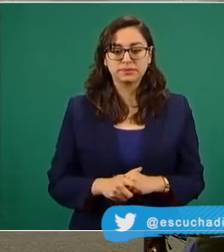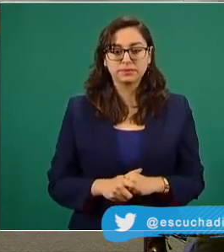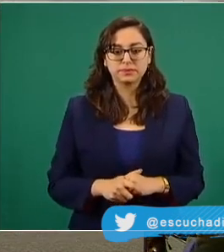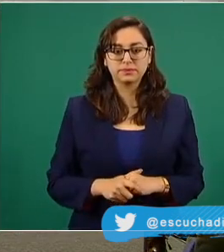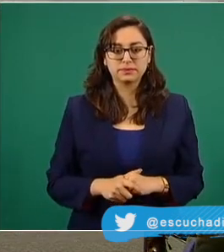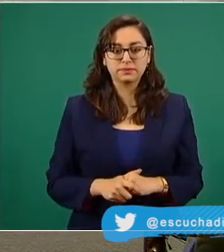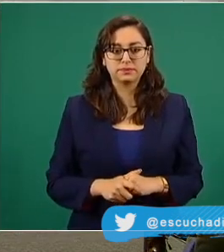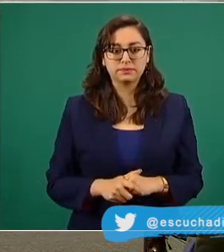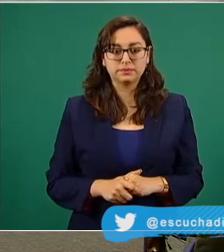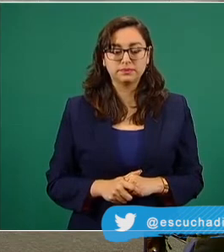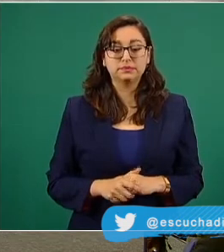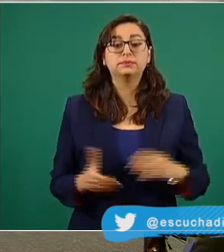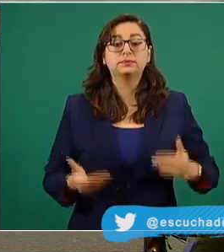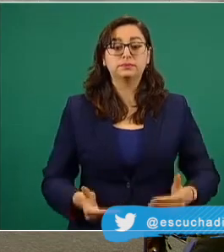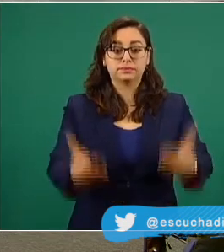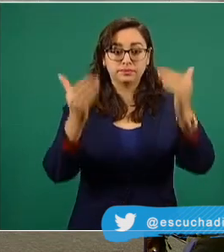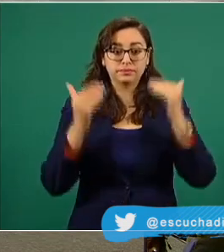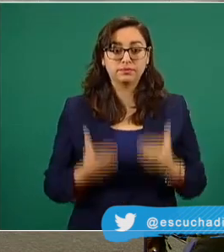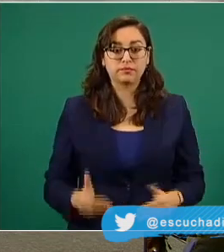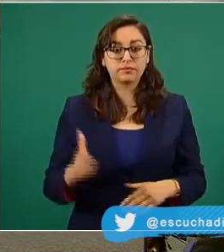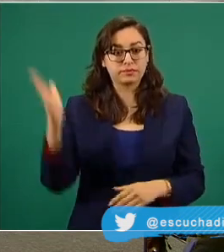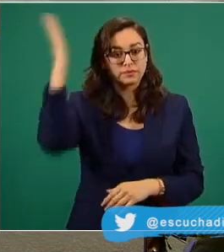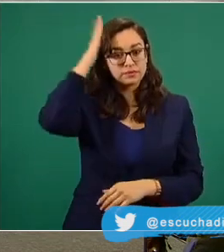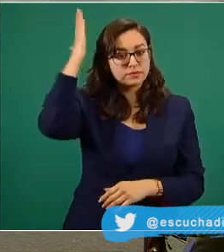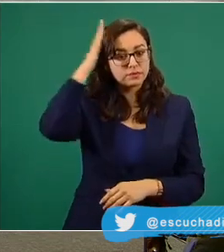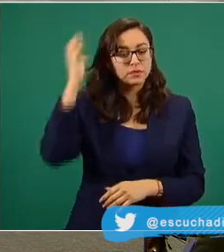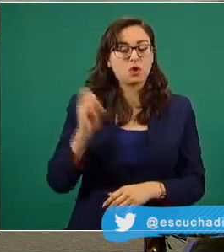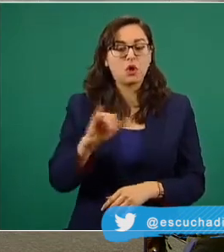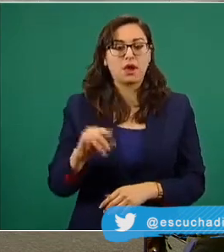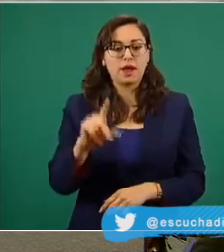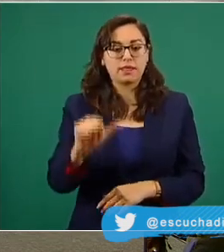A continuación, el almirante Ojeda.